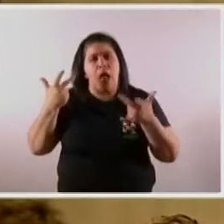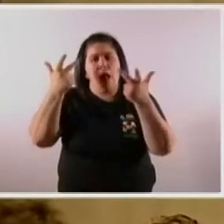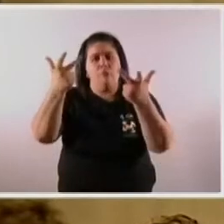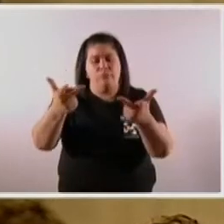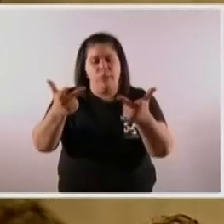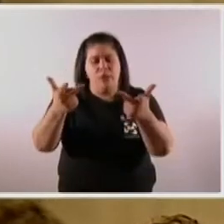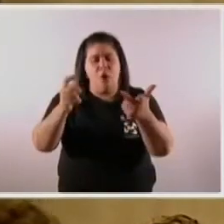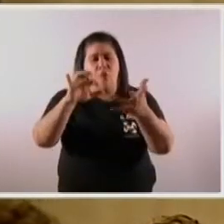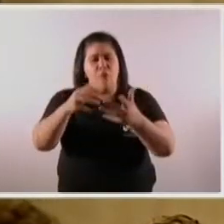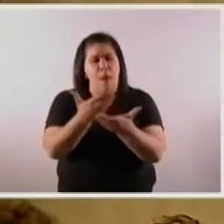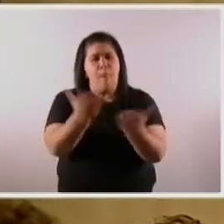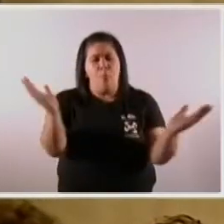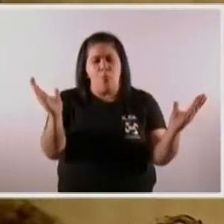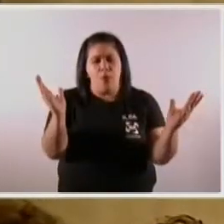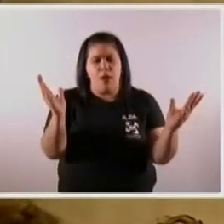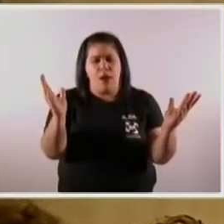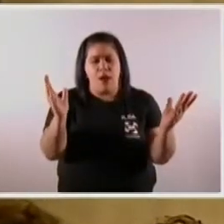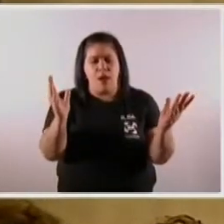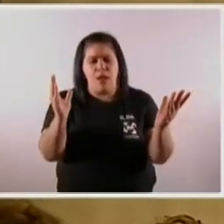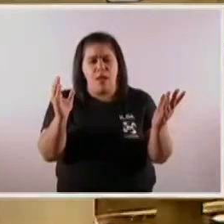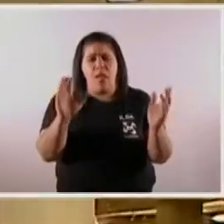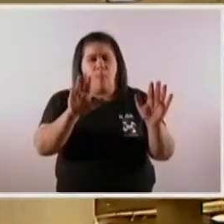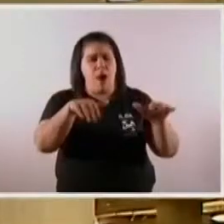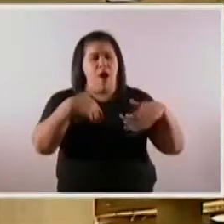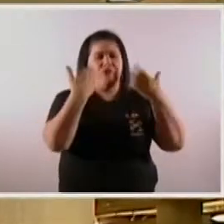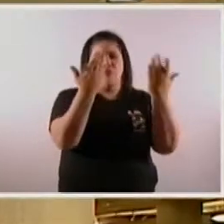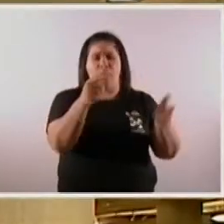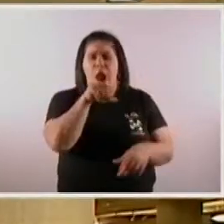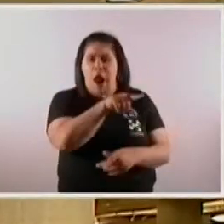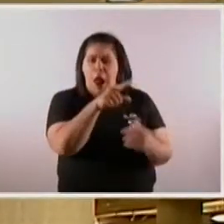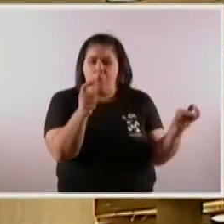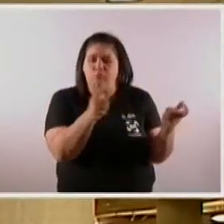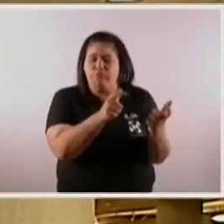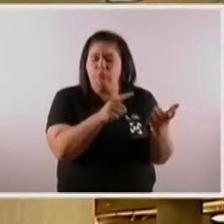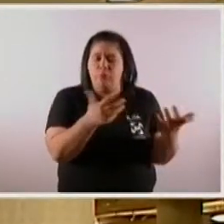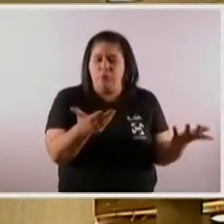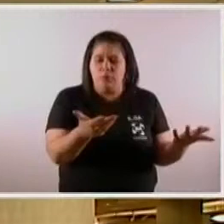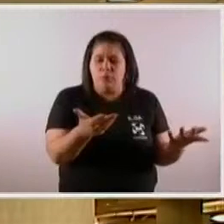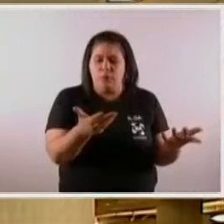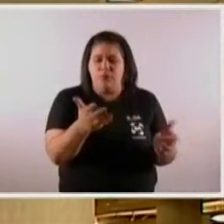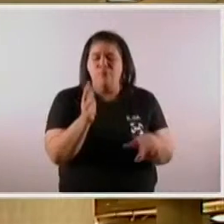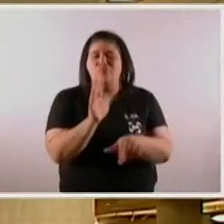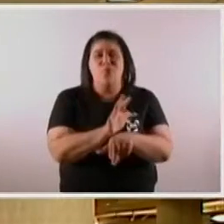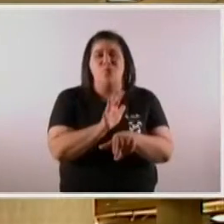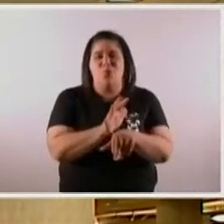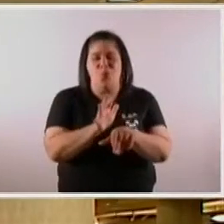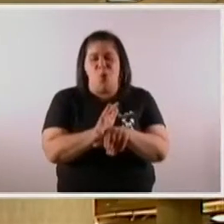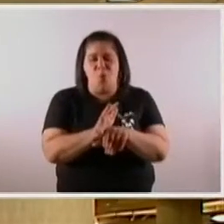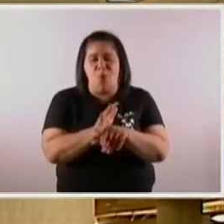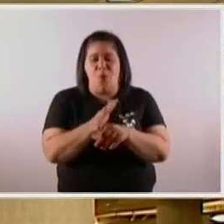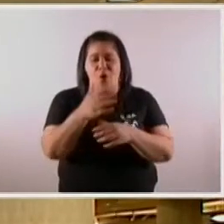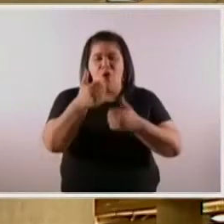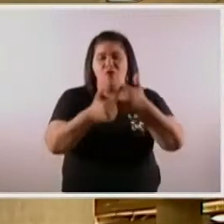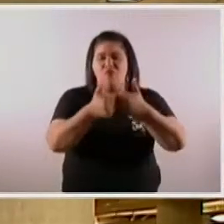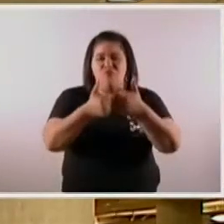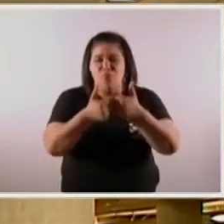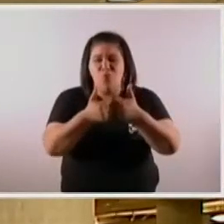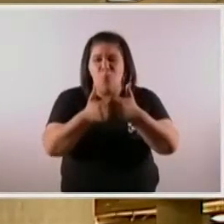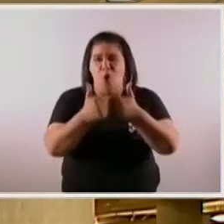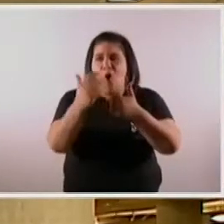públicamente su posición favorable a ellos. Es algo así como que nos convoquen a un partido de fútbol